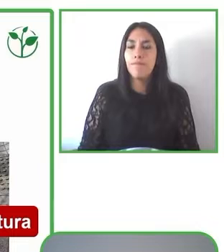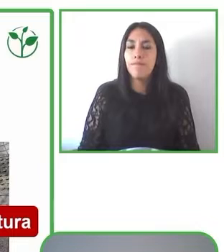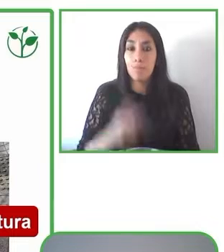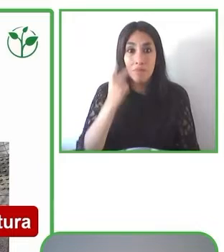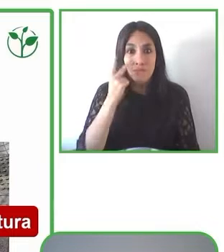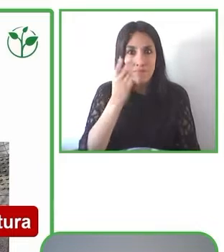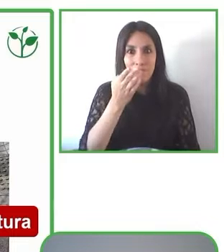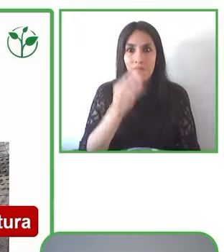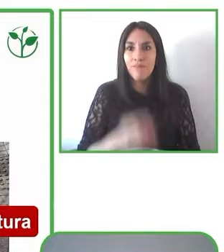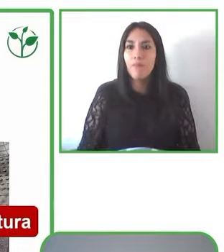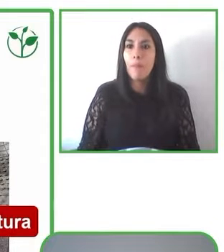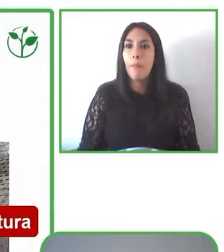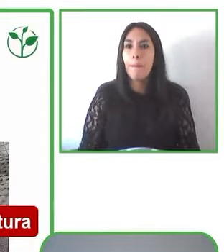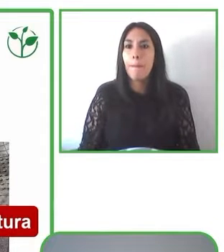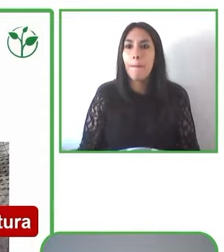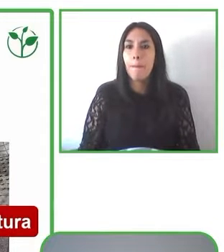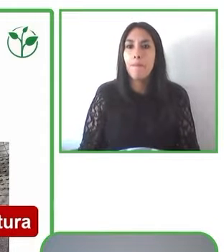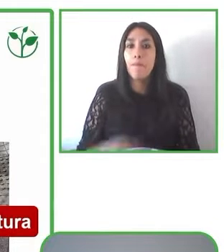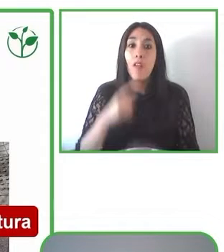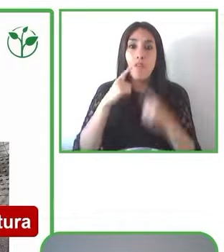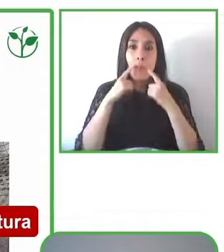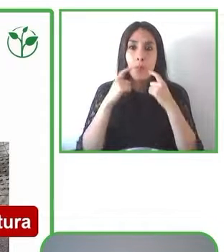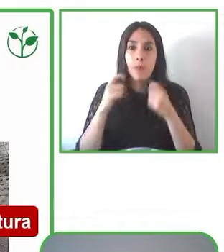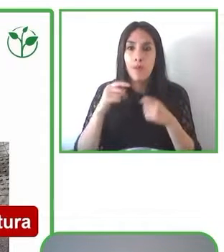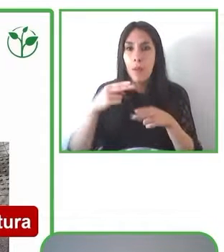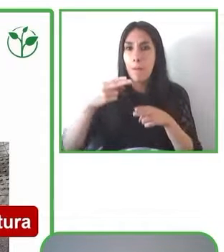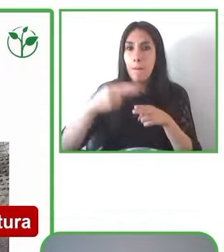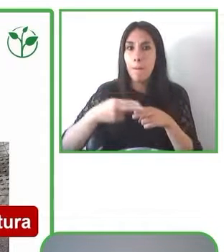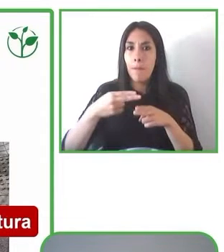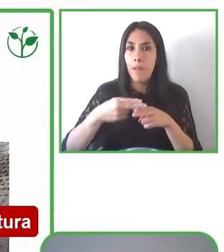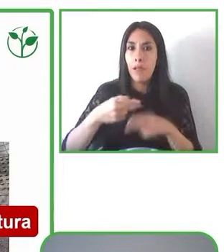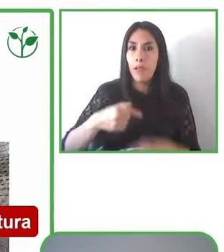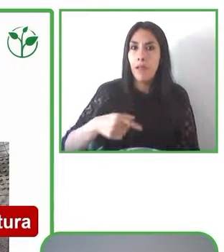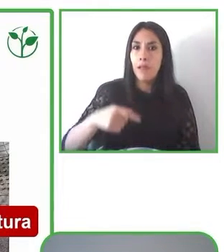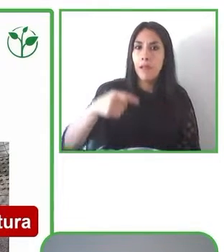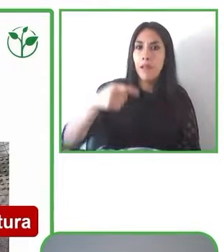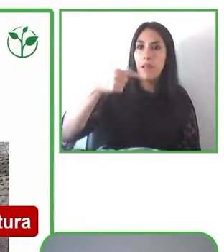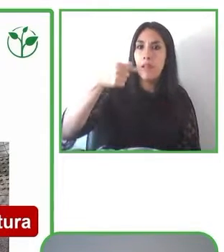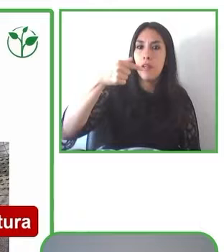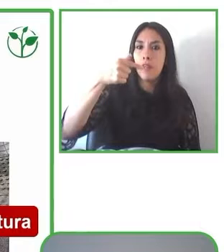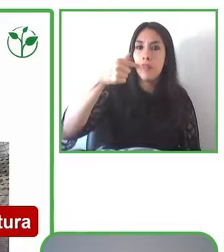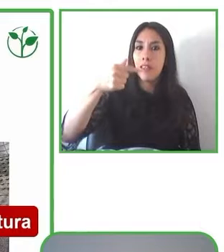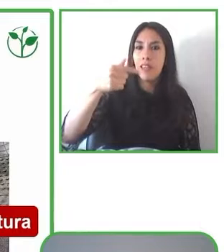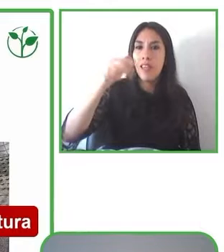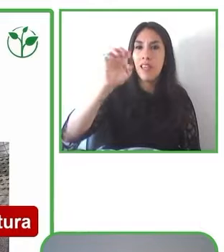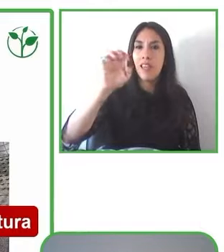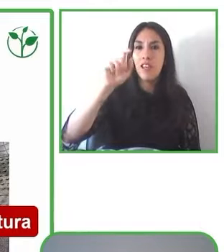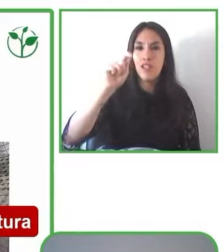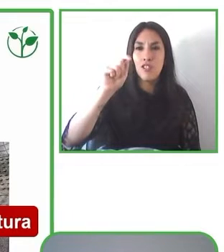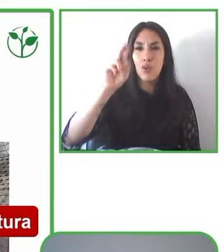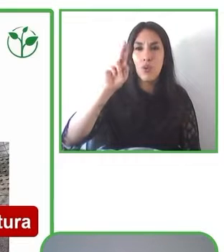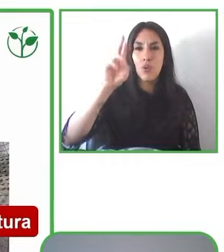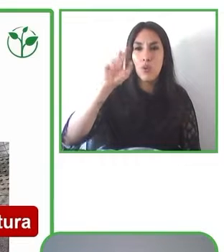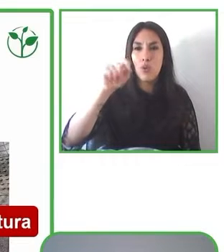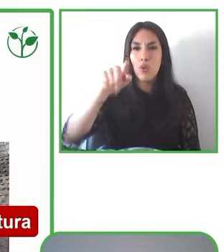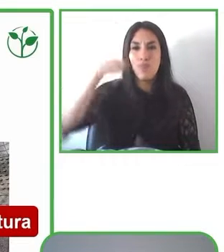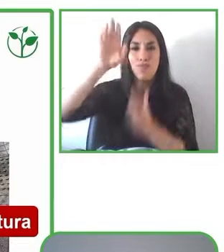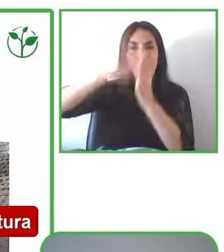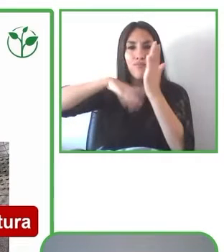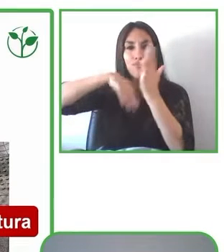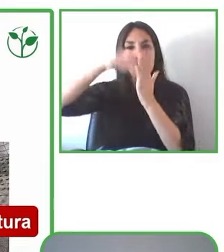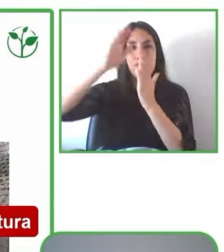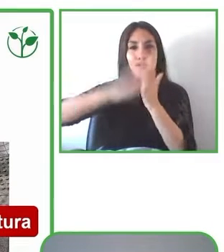llaman Tokio, que lo han pintado, ya que es muy difícil entender que aquí en Tokio hay muchos de estos,